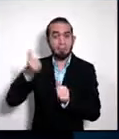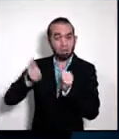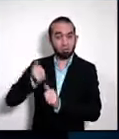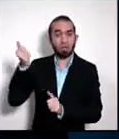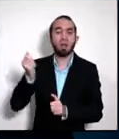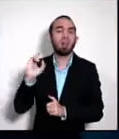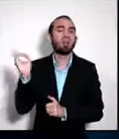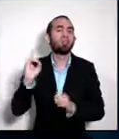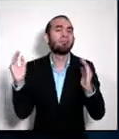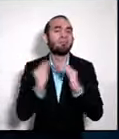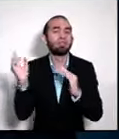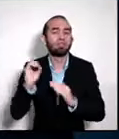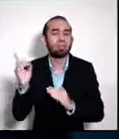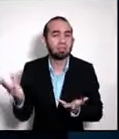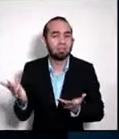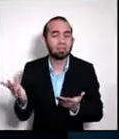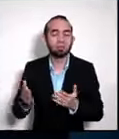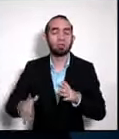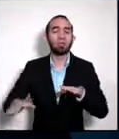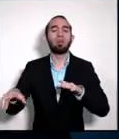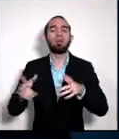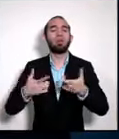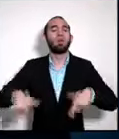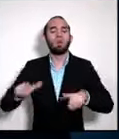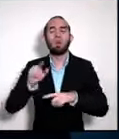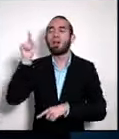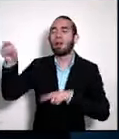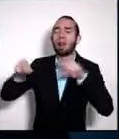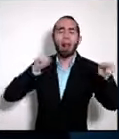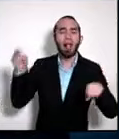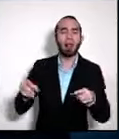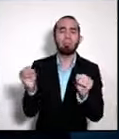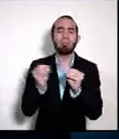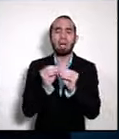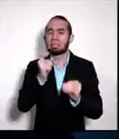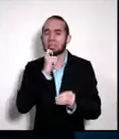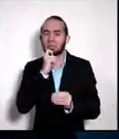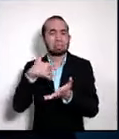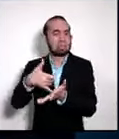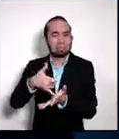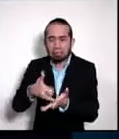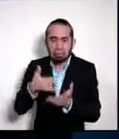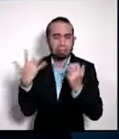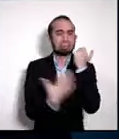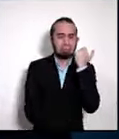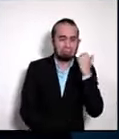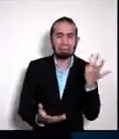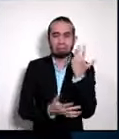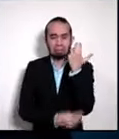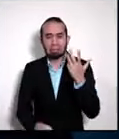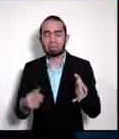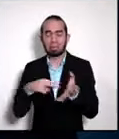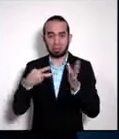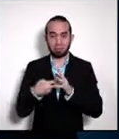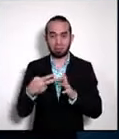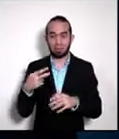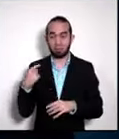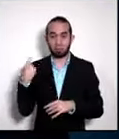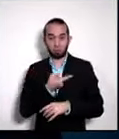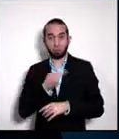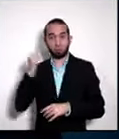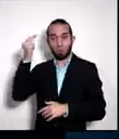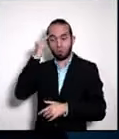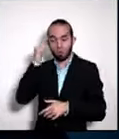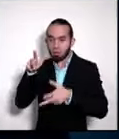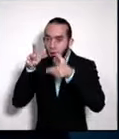residen en las zonas económicamente más vulnerables y que nos han dado un mandato al gobierno para satisfacer